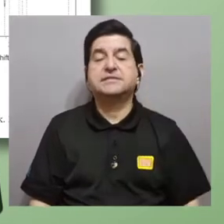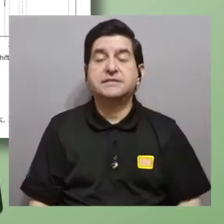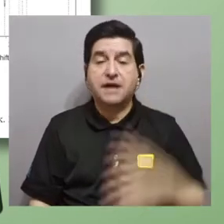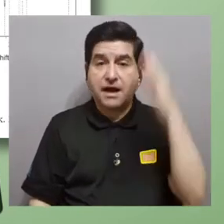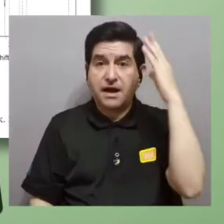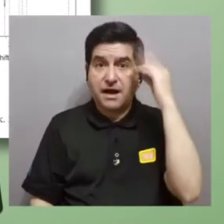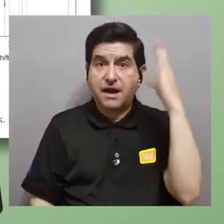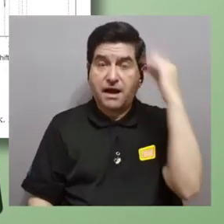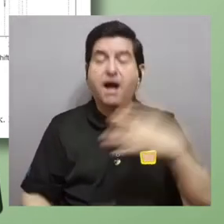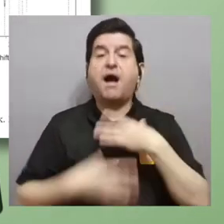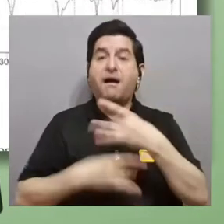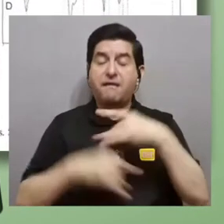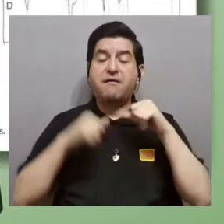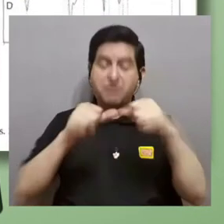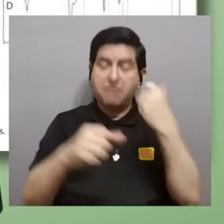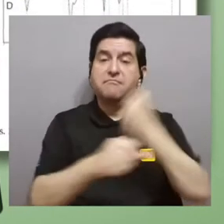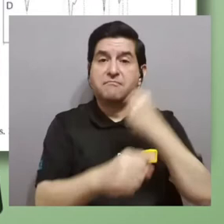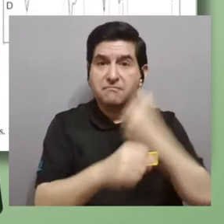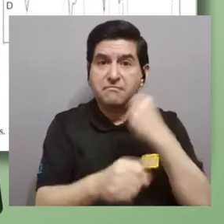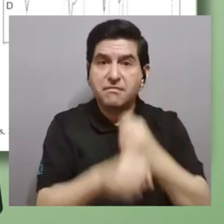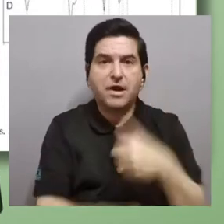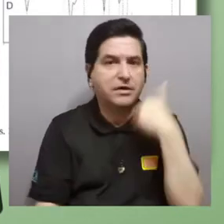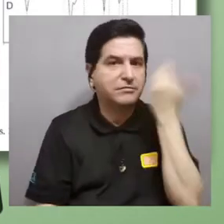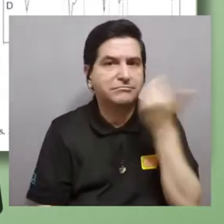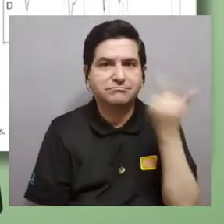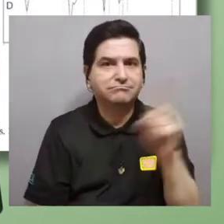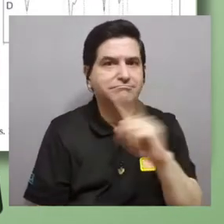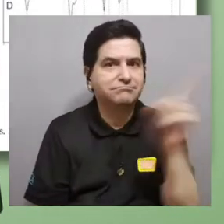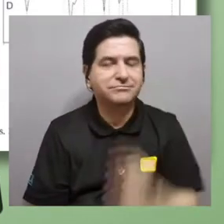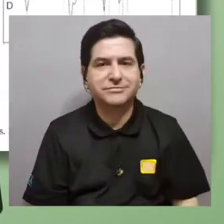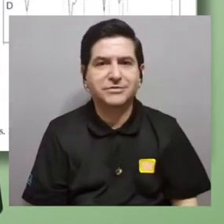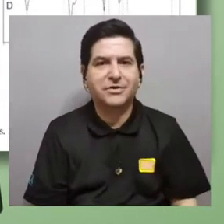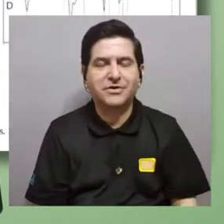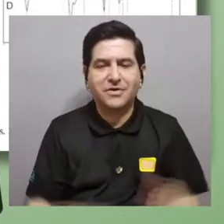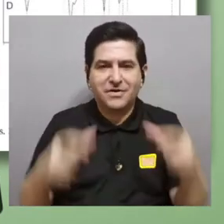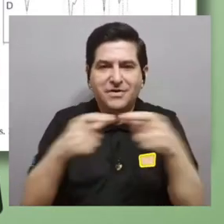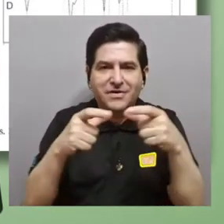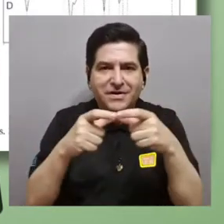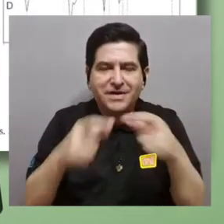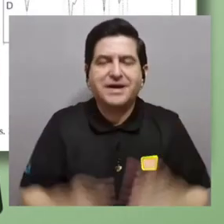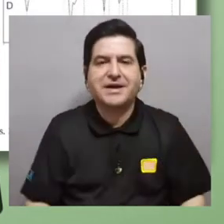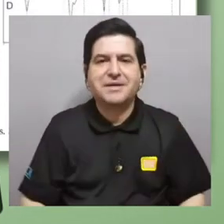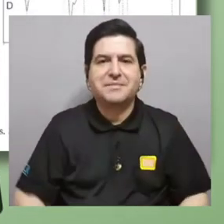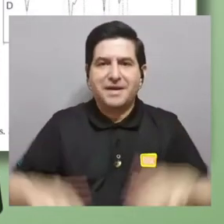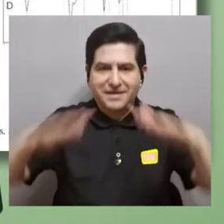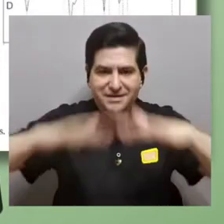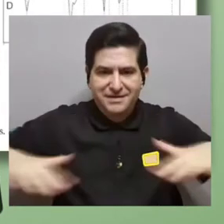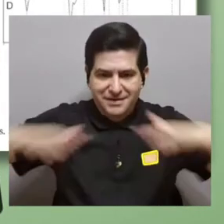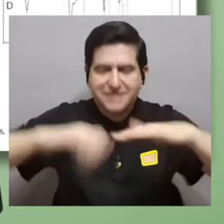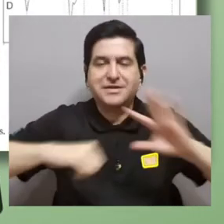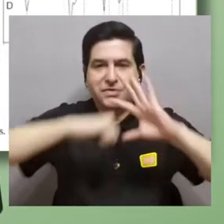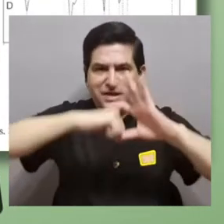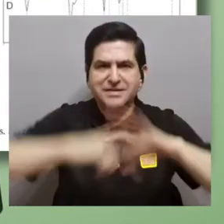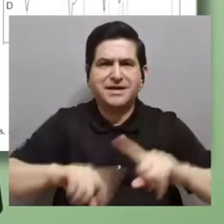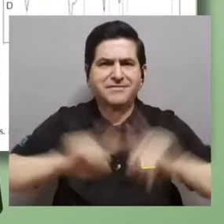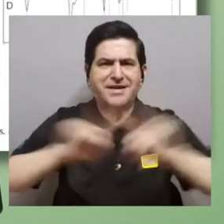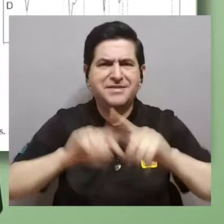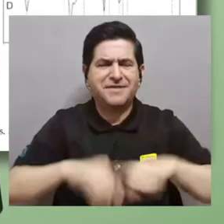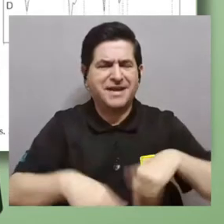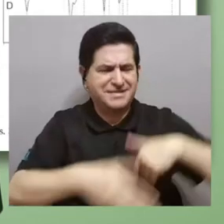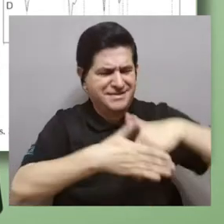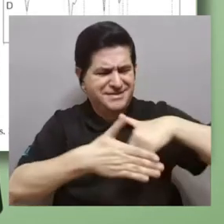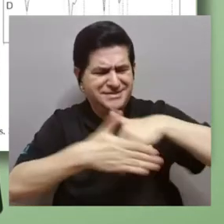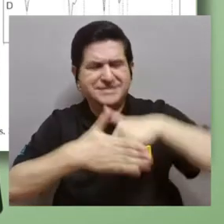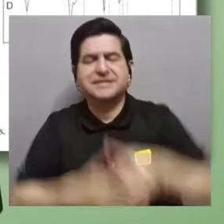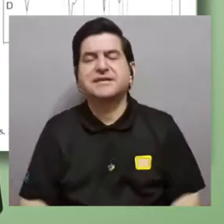Luego, pues, fue una experiencia muy interesante. Seguimos trabajando en eso. No ha sido fácil, porque en el campo magnético de la Tierra, pues, hay muchas interferencias.